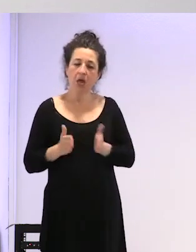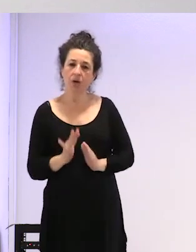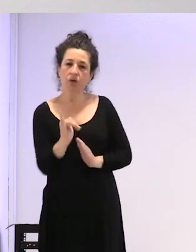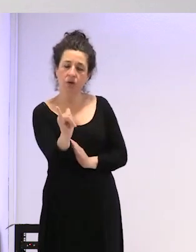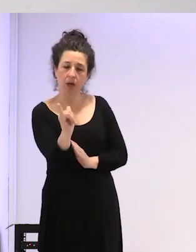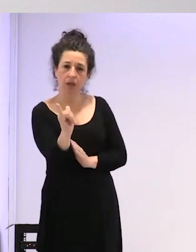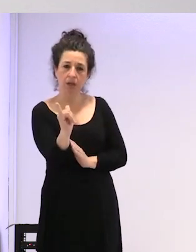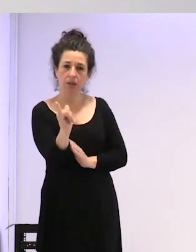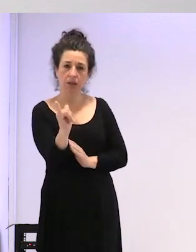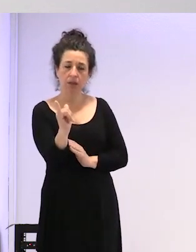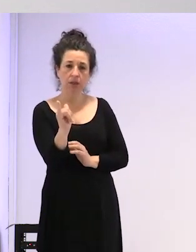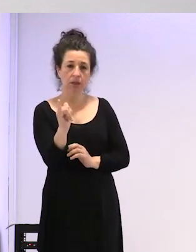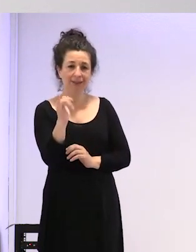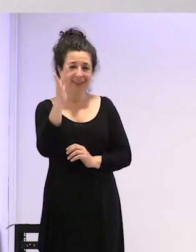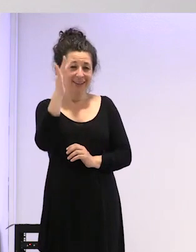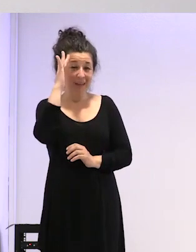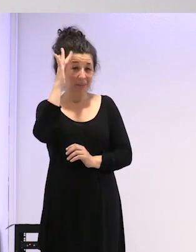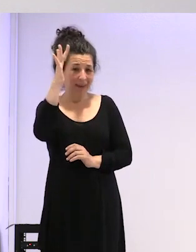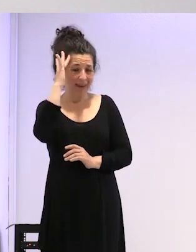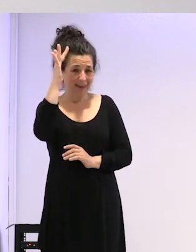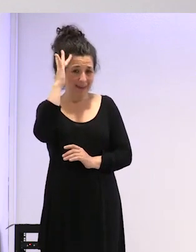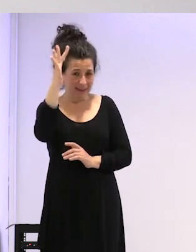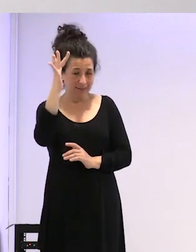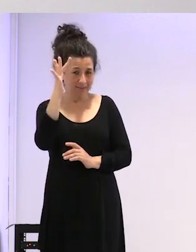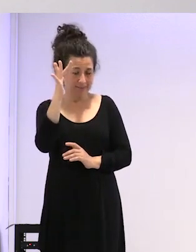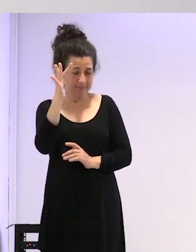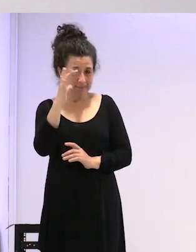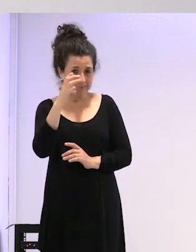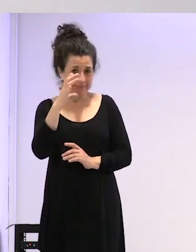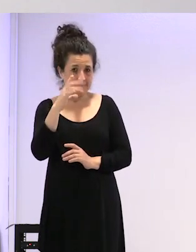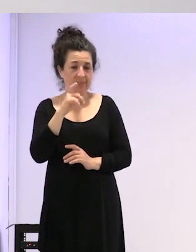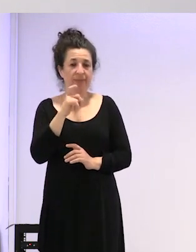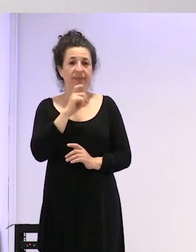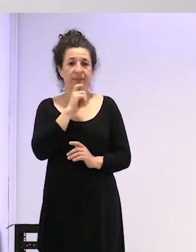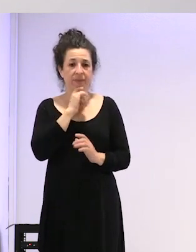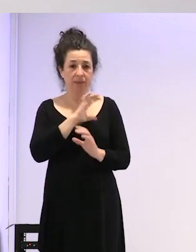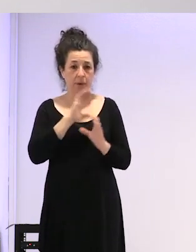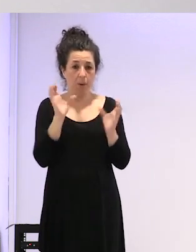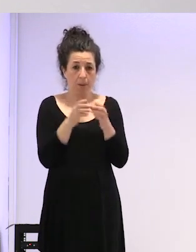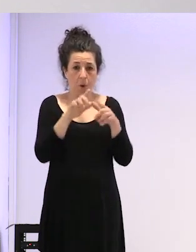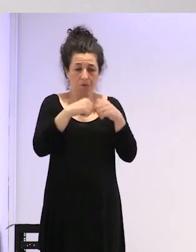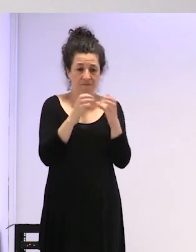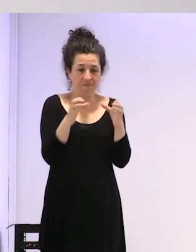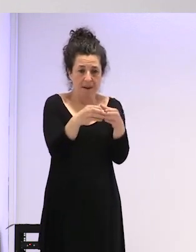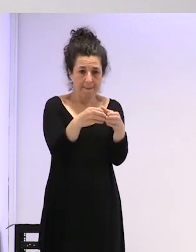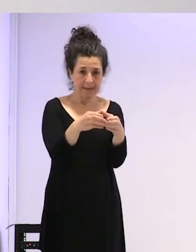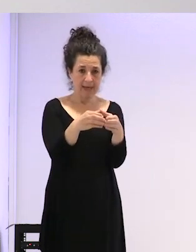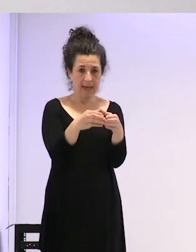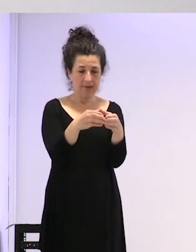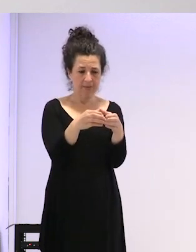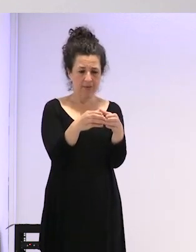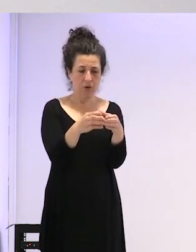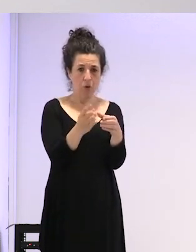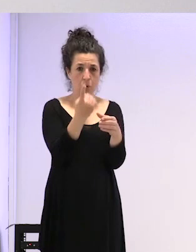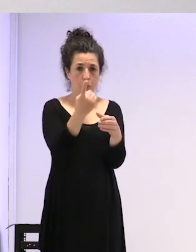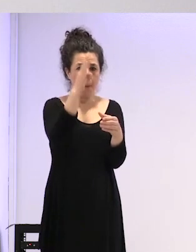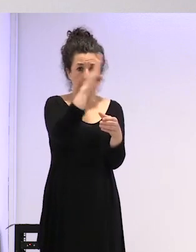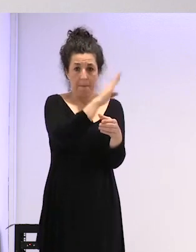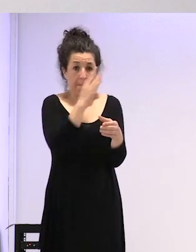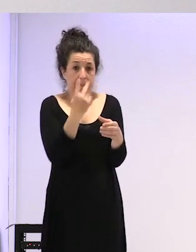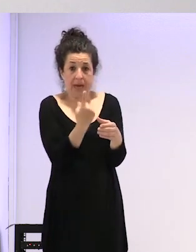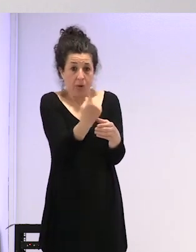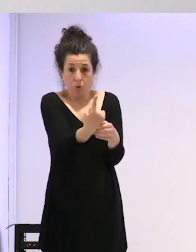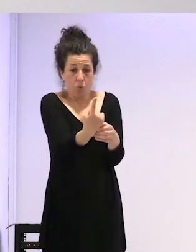imaginaros lo difícil que es ¿no? para este núcleo familiar entender que uno de los progenitores